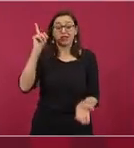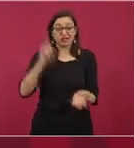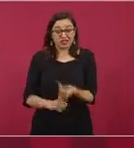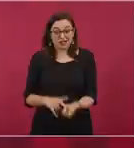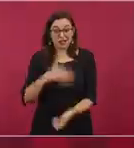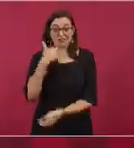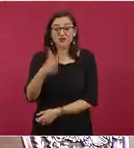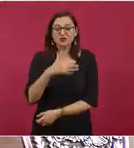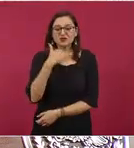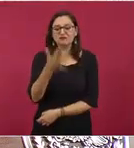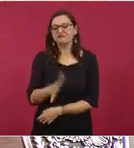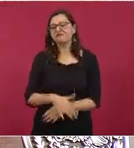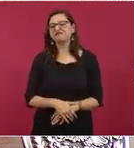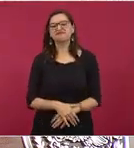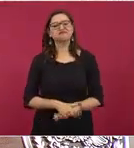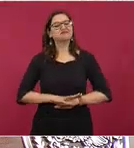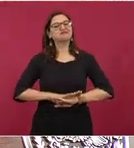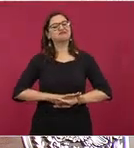nada